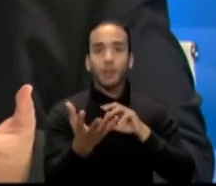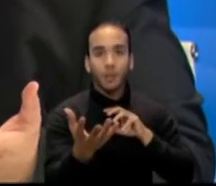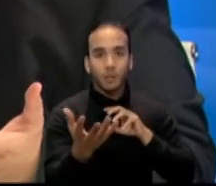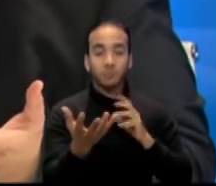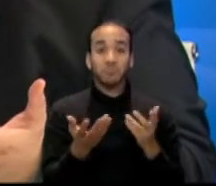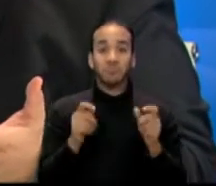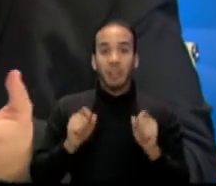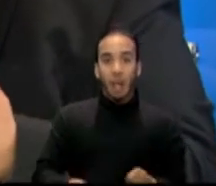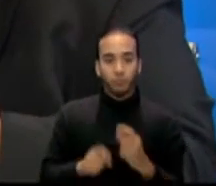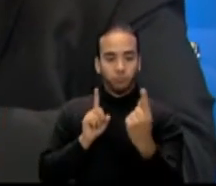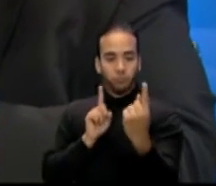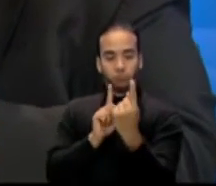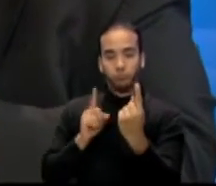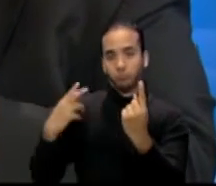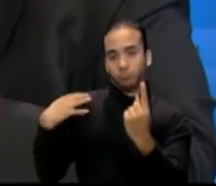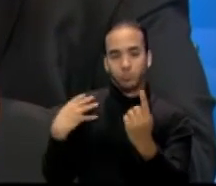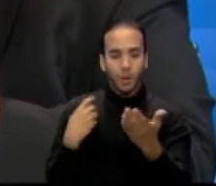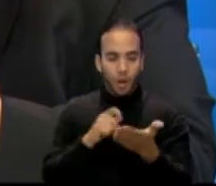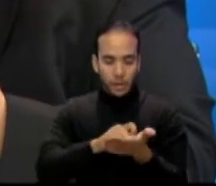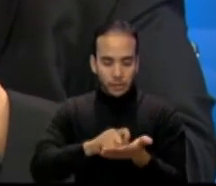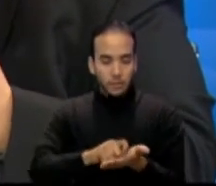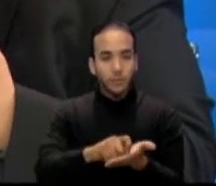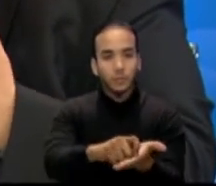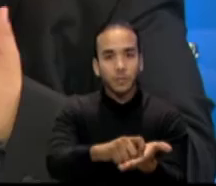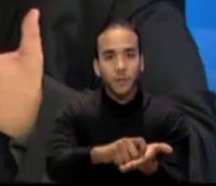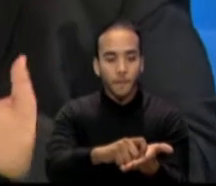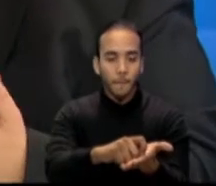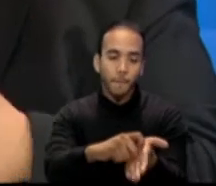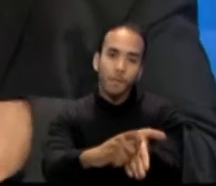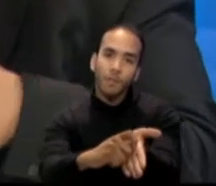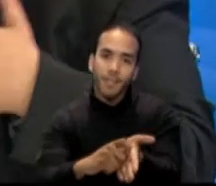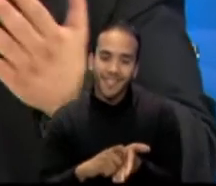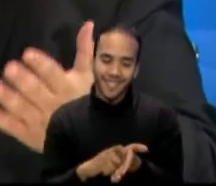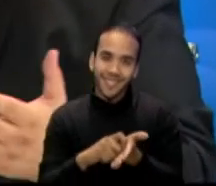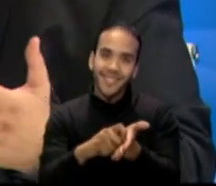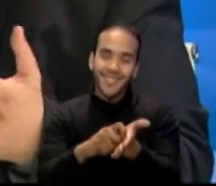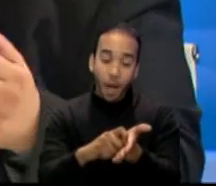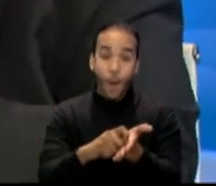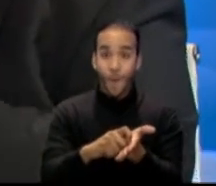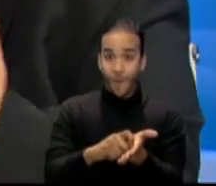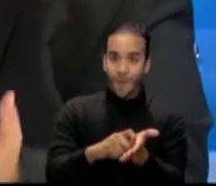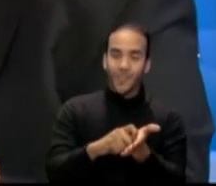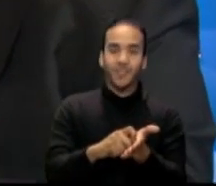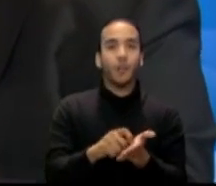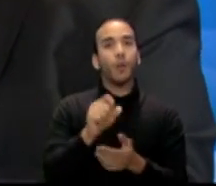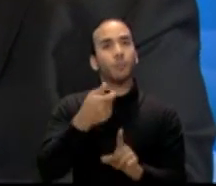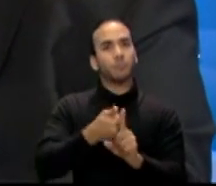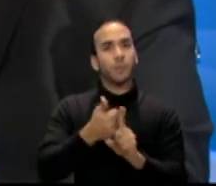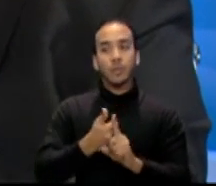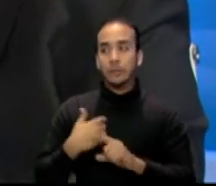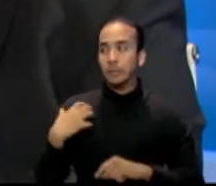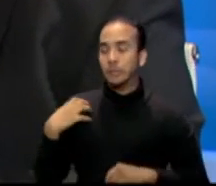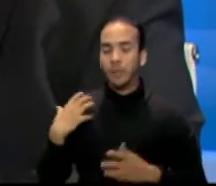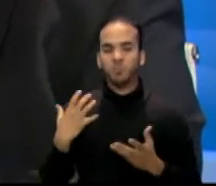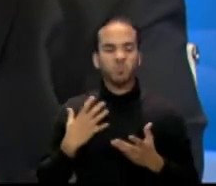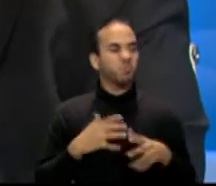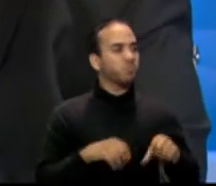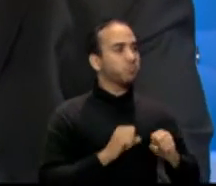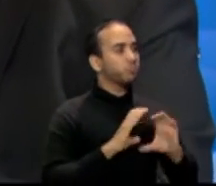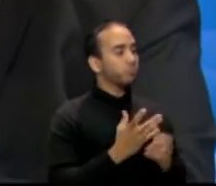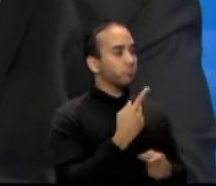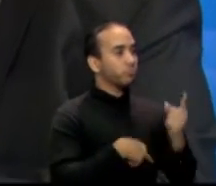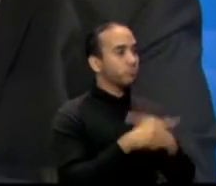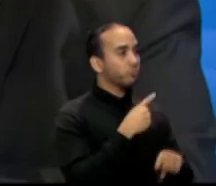escribir, que es algo bien sencillo. En otros momentos hay supervisores que han aprendido hasta lenguaje de señas y se comunican con ellos en señas.